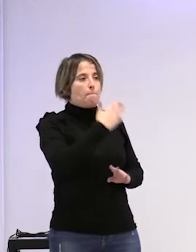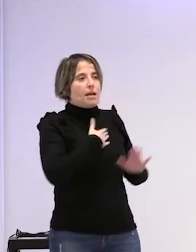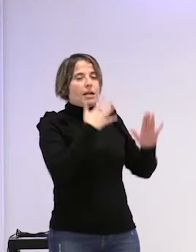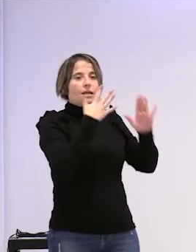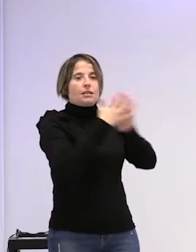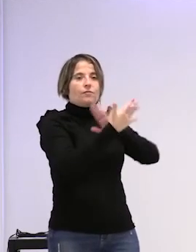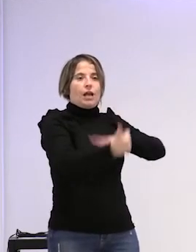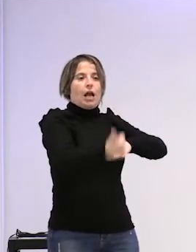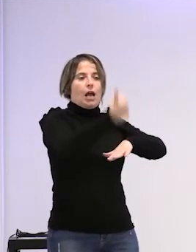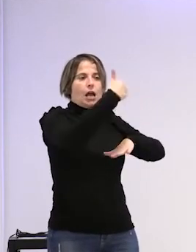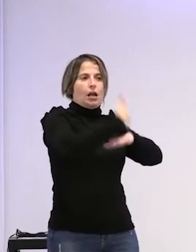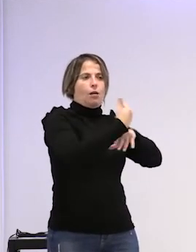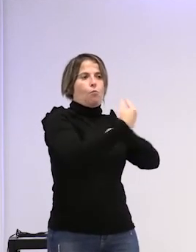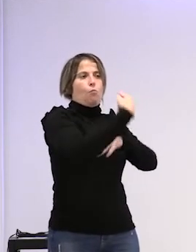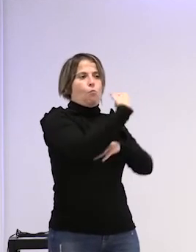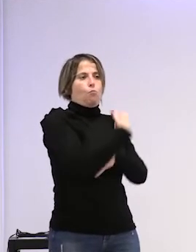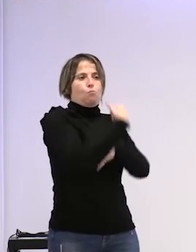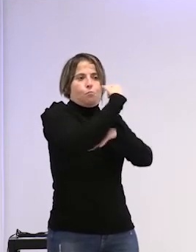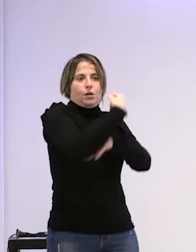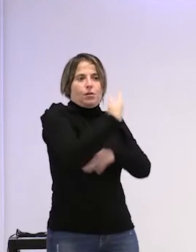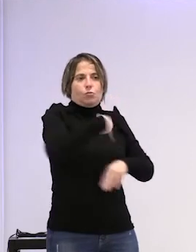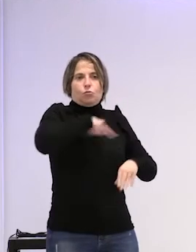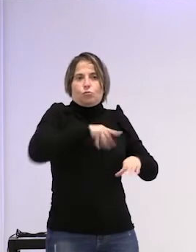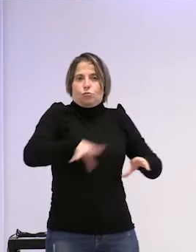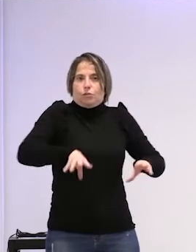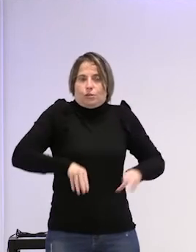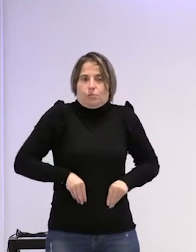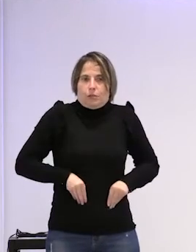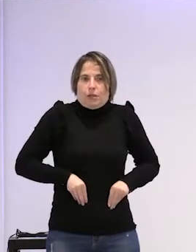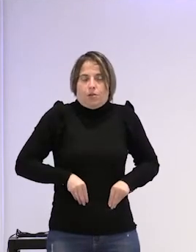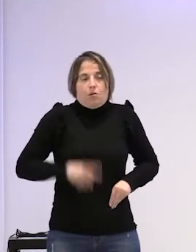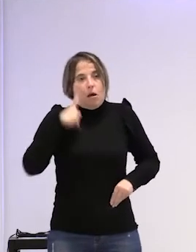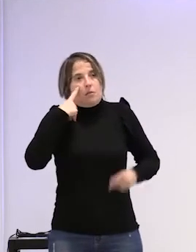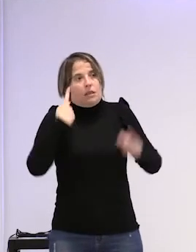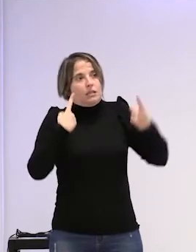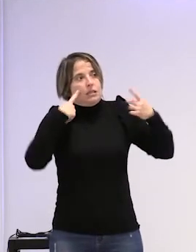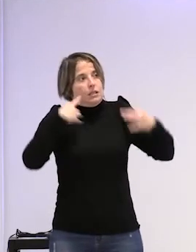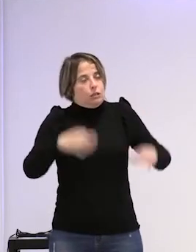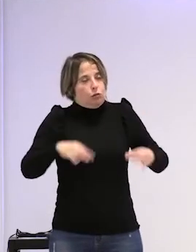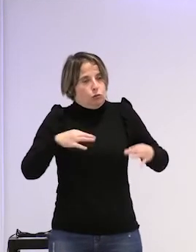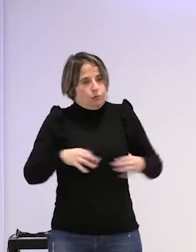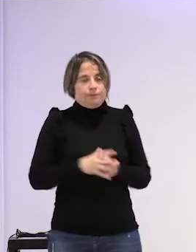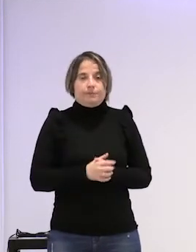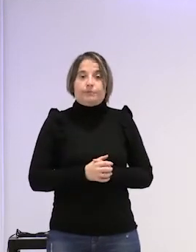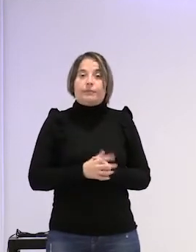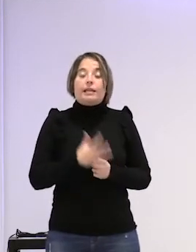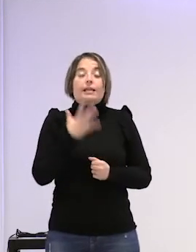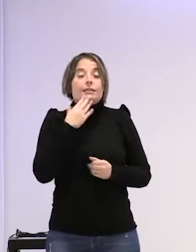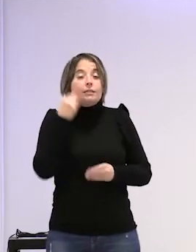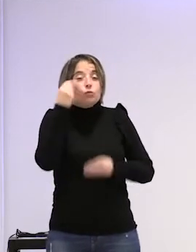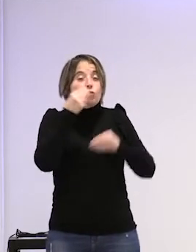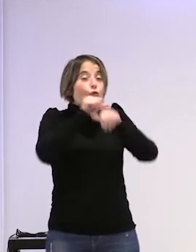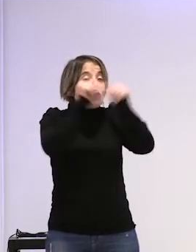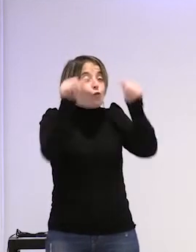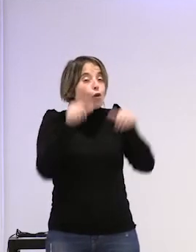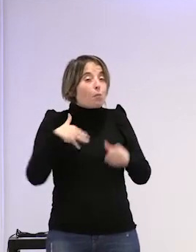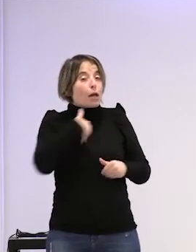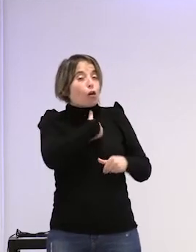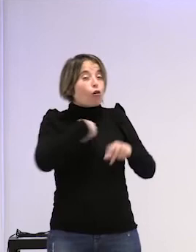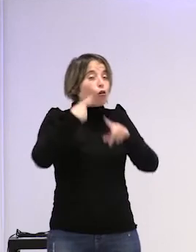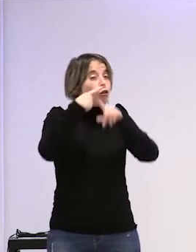jerarquizar que la tenemos súper asimilada y a veces no nos damos cuenta ¿no? si sales de todo ese rol entonces